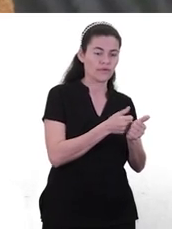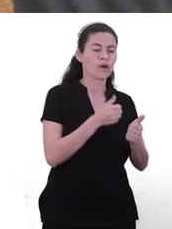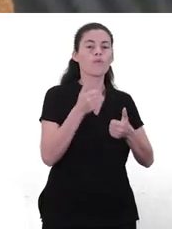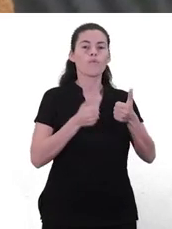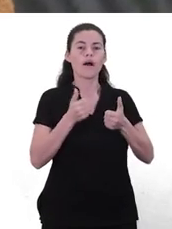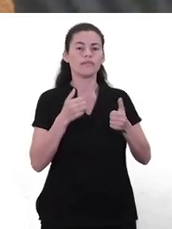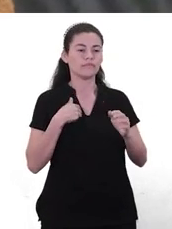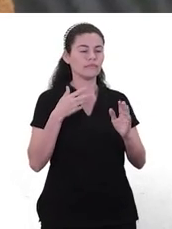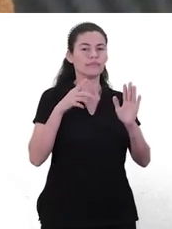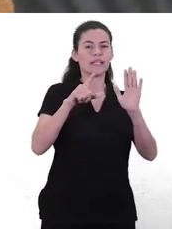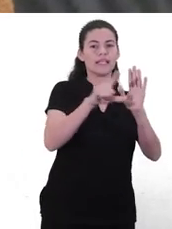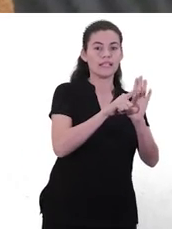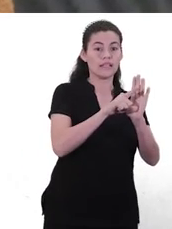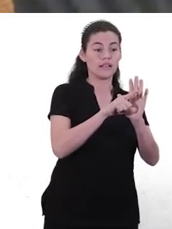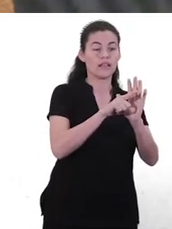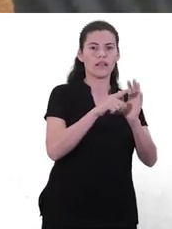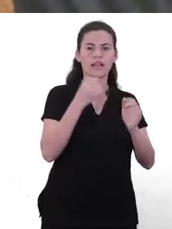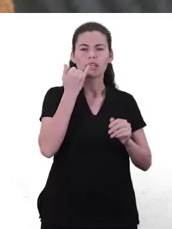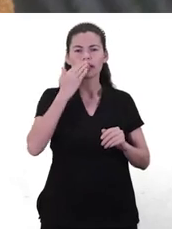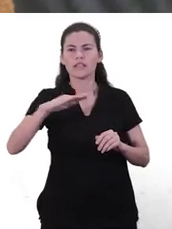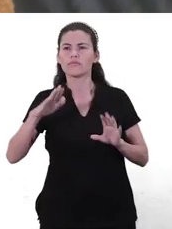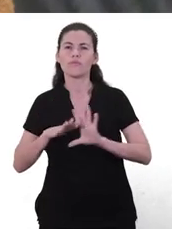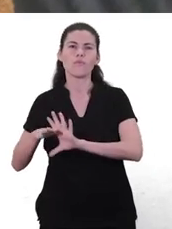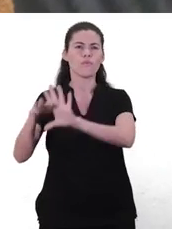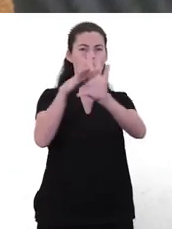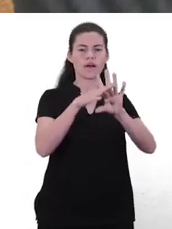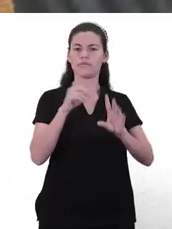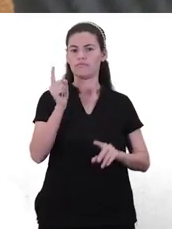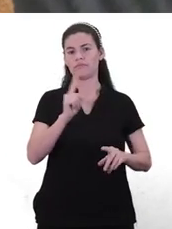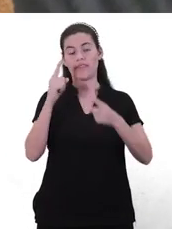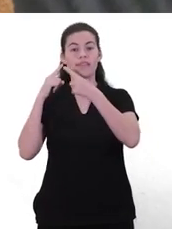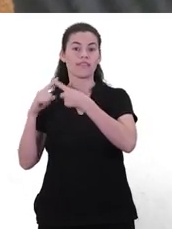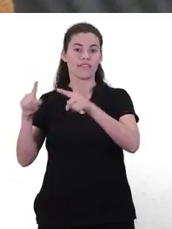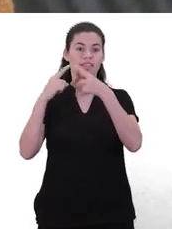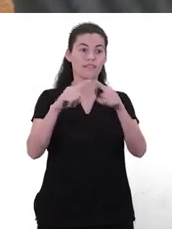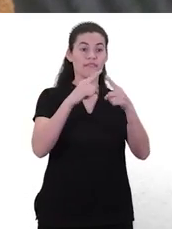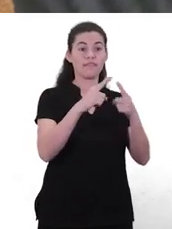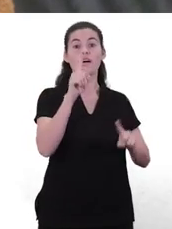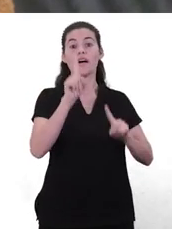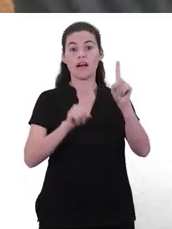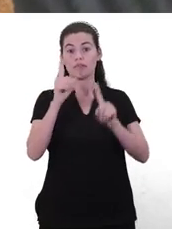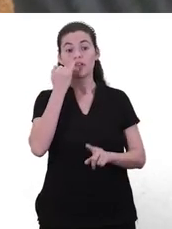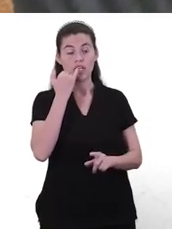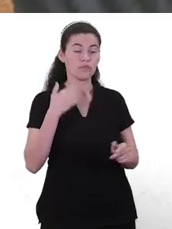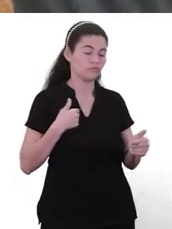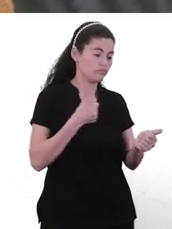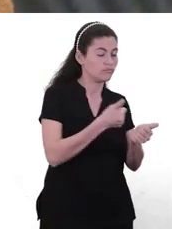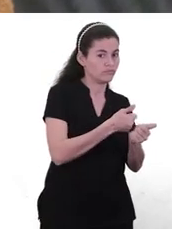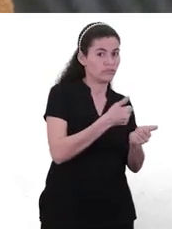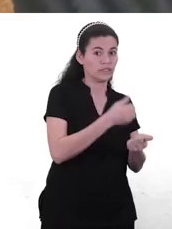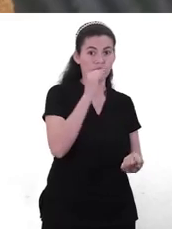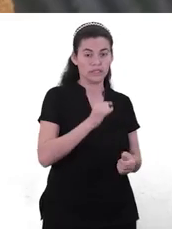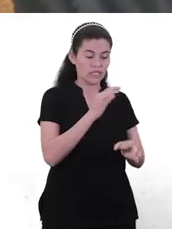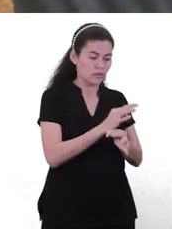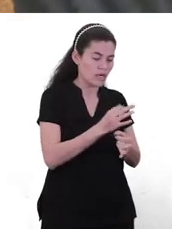límite, verdad? Cada niño es diferente, cada niño es único, ¿verdad? Hay niños que necesitan más apoyo, apoyo, si pensamos en la